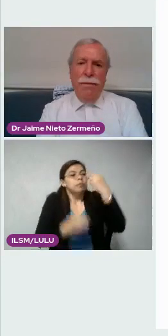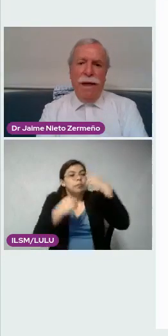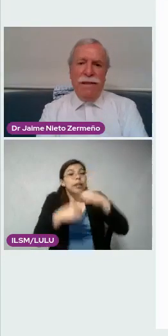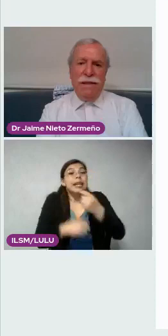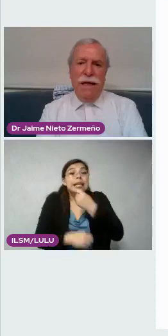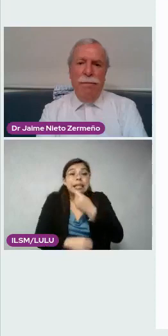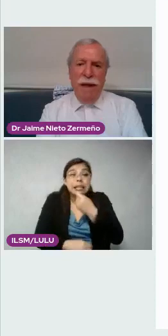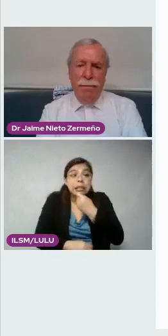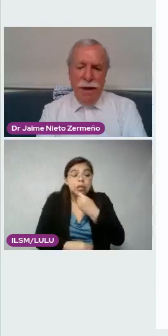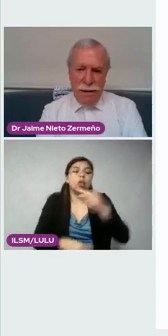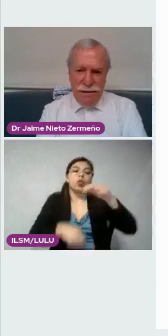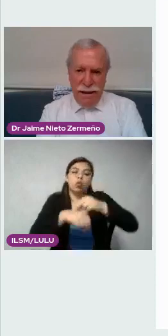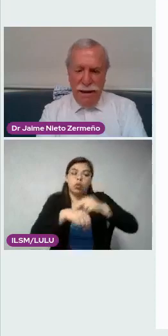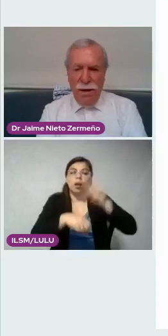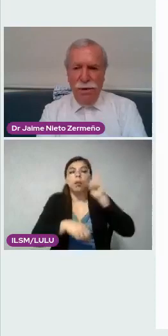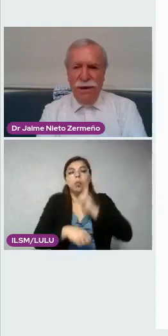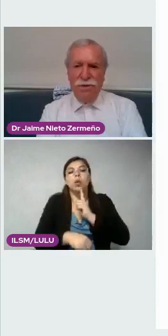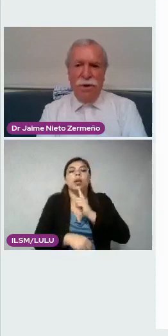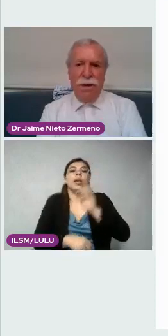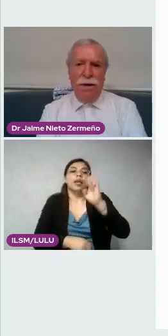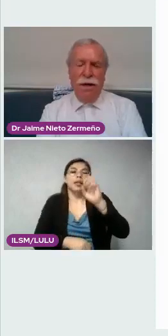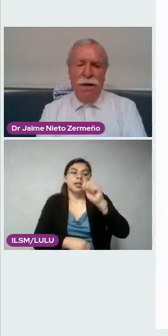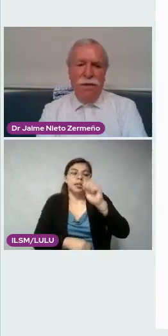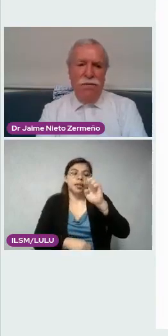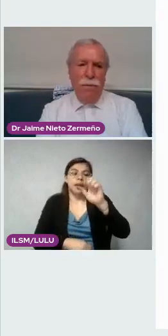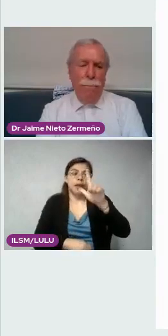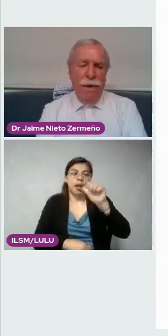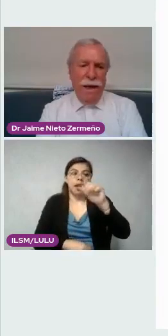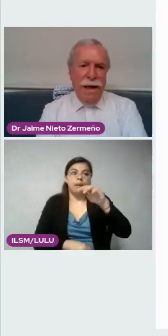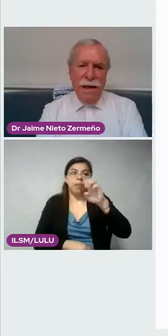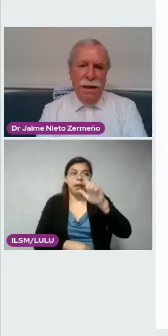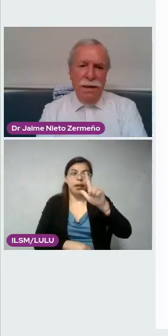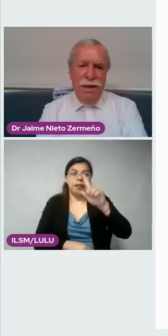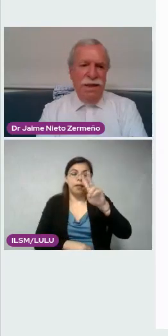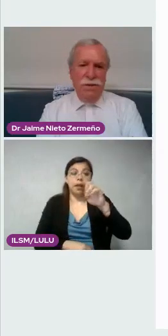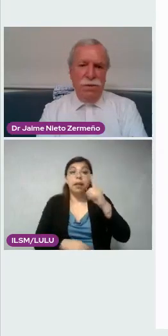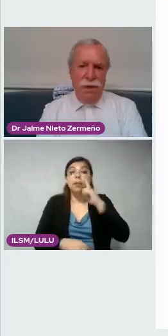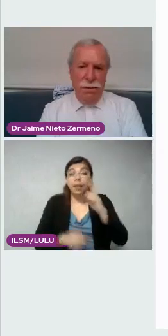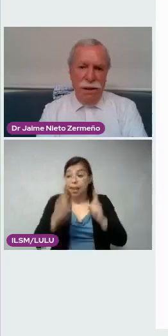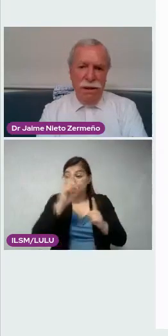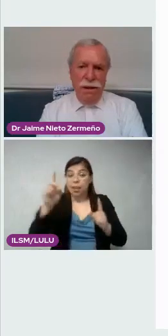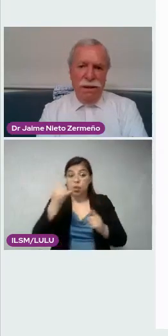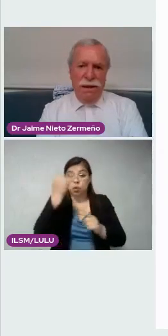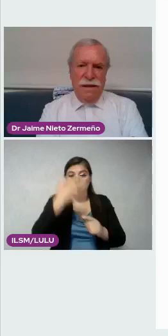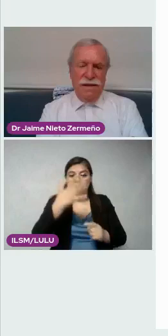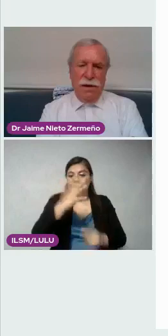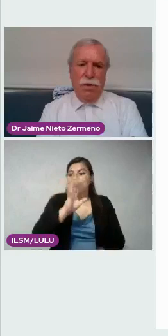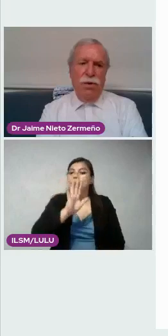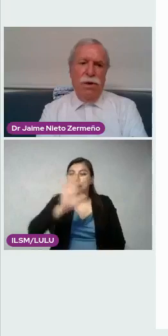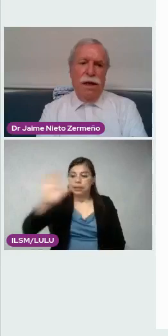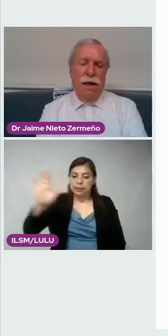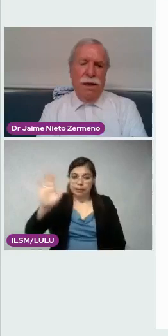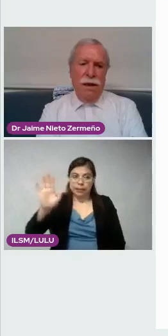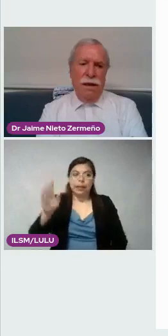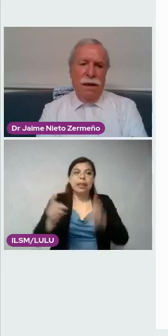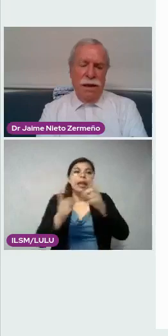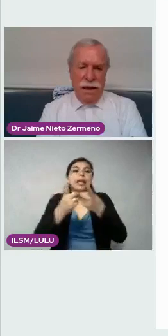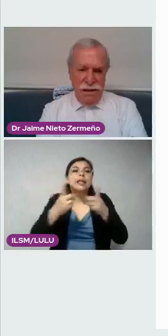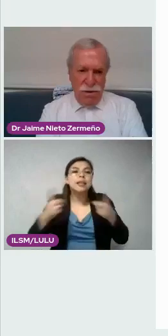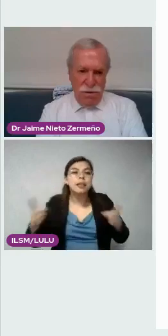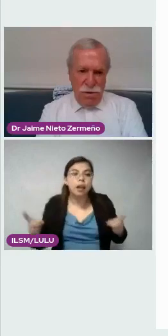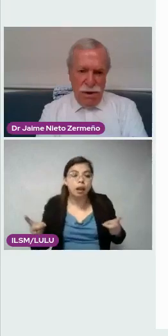Melman, Estela Melman, que está del lado derecho arriba, fue un pilar indiscutible del desarrollo de la